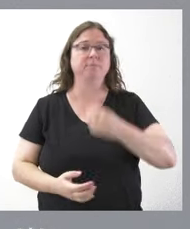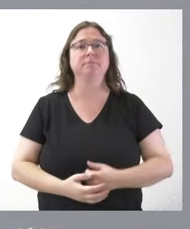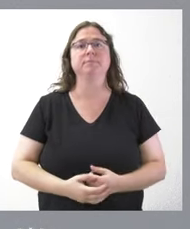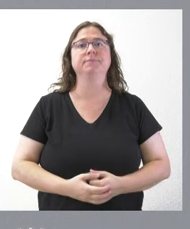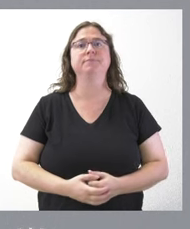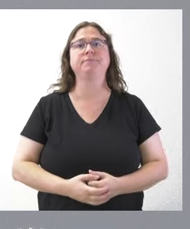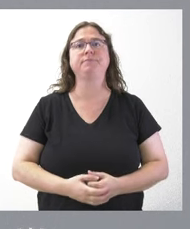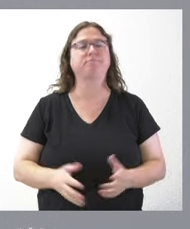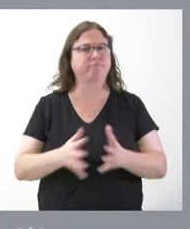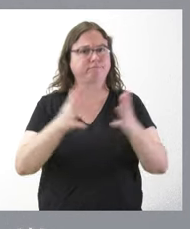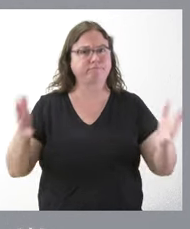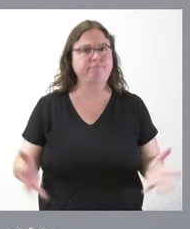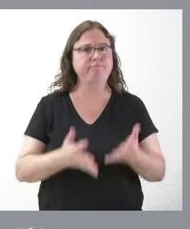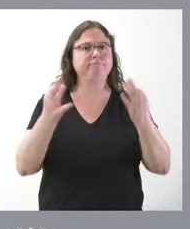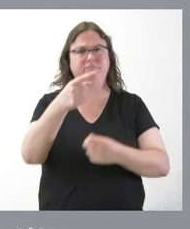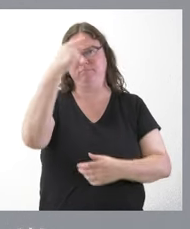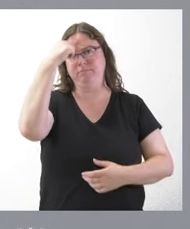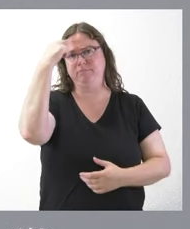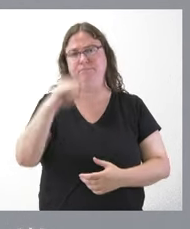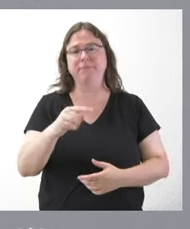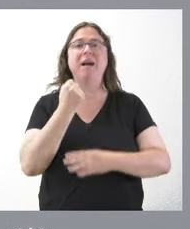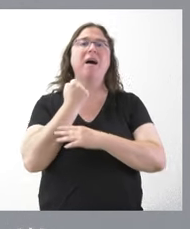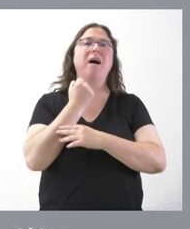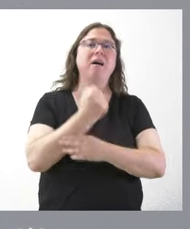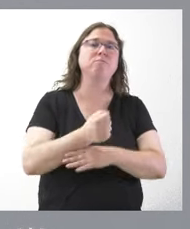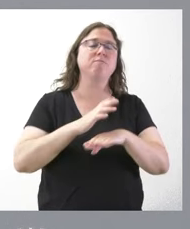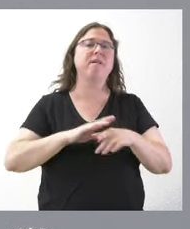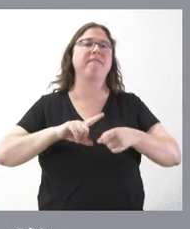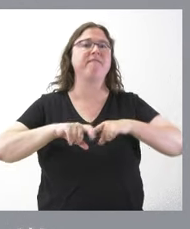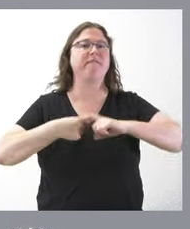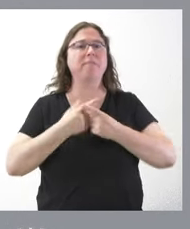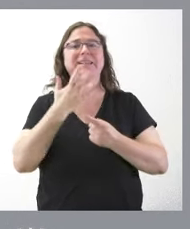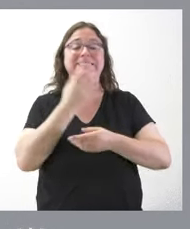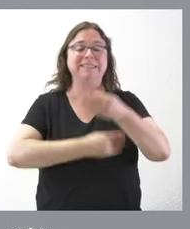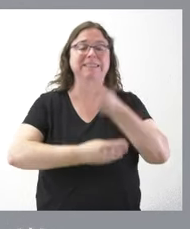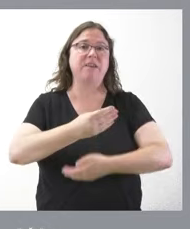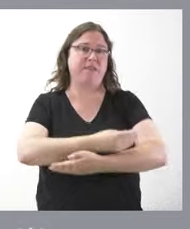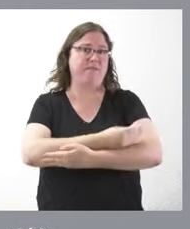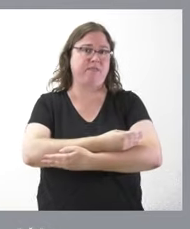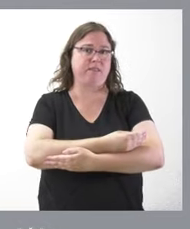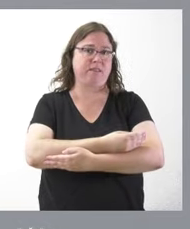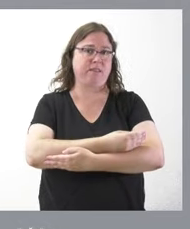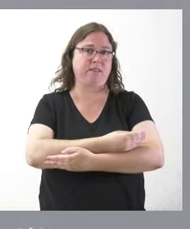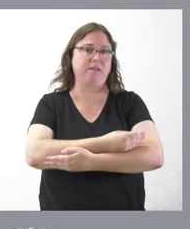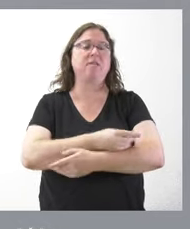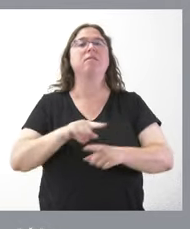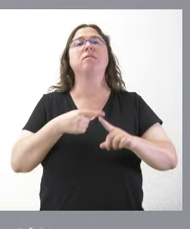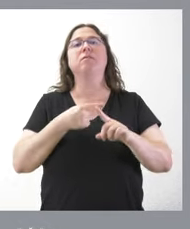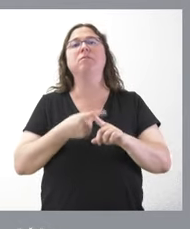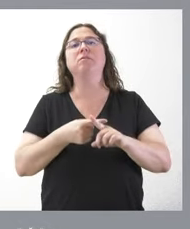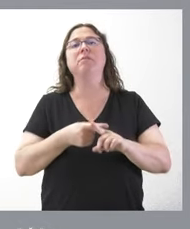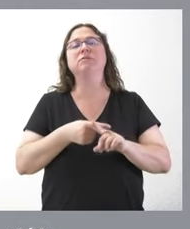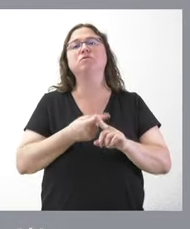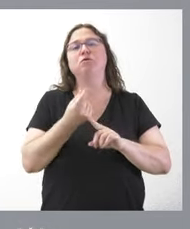que impulsa, como ustedes saben, el apoyo de aquellas familias por el nacimiento de un hijo y la distribución de las